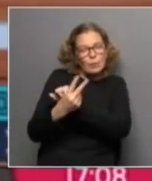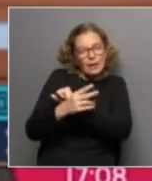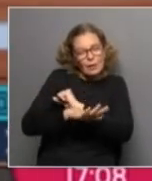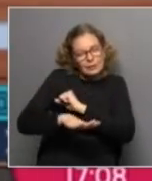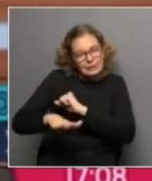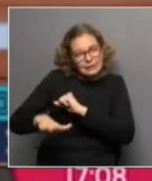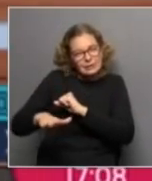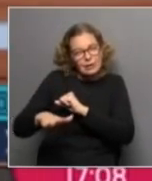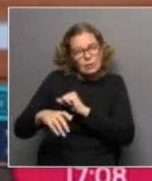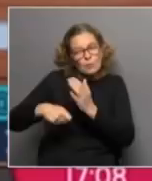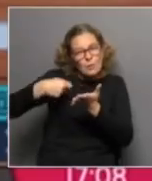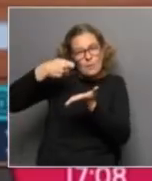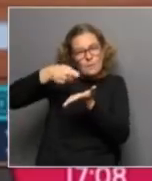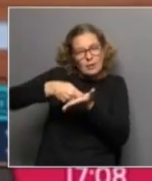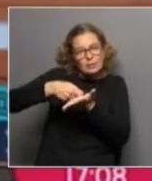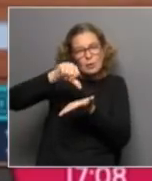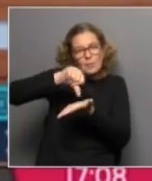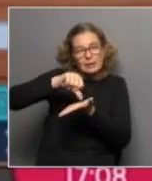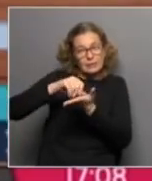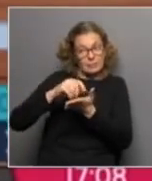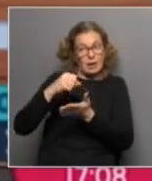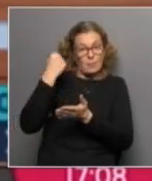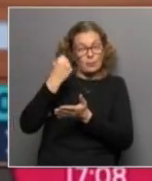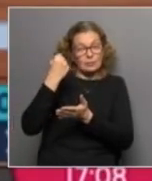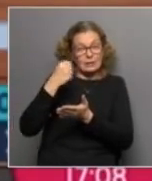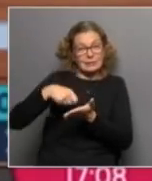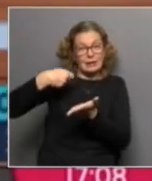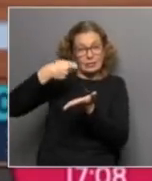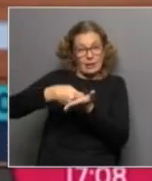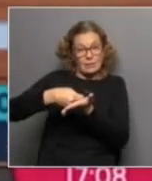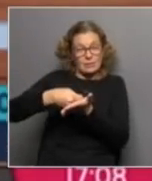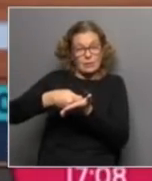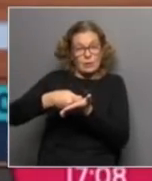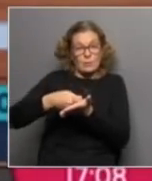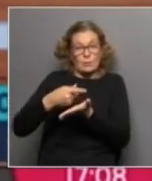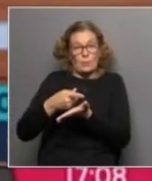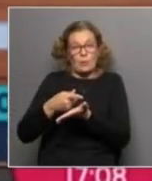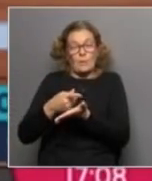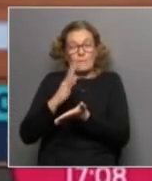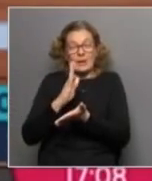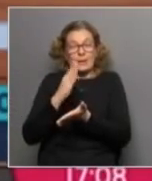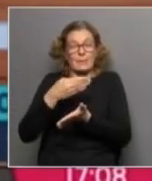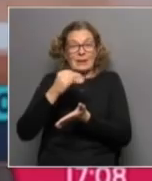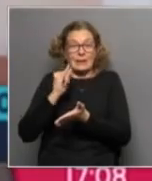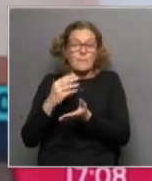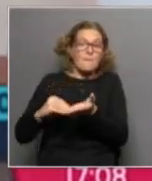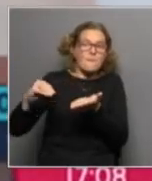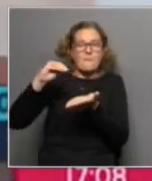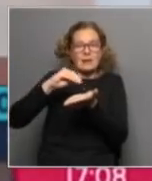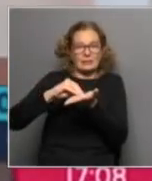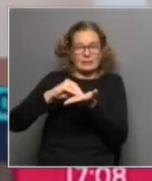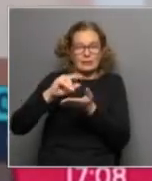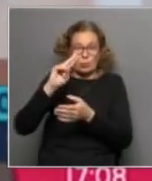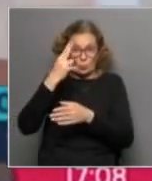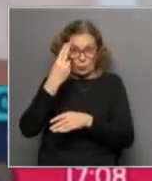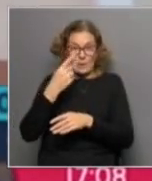niños, con transferencias de ingresos. Los países más desarrollados destinan, en relación a su Producto Interno Bruto, más recursos que los que destina